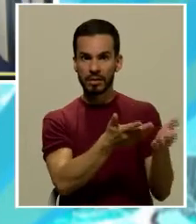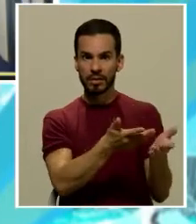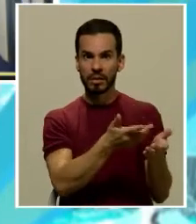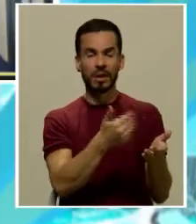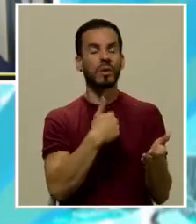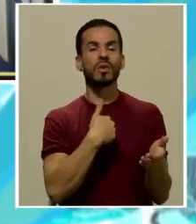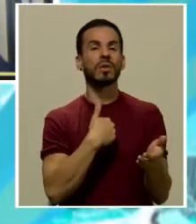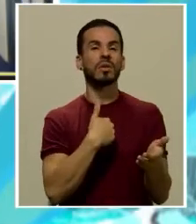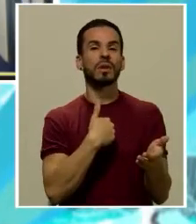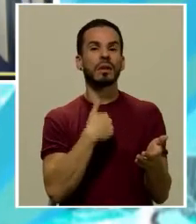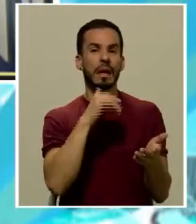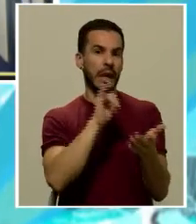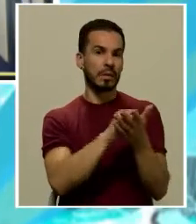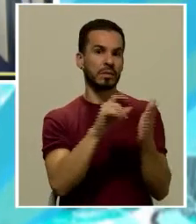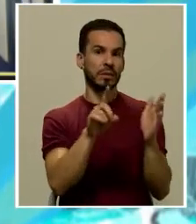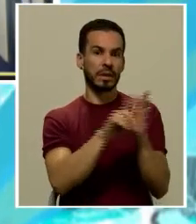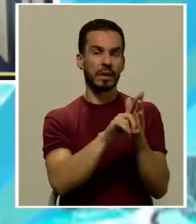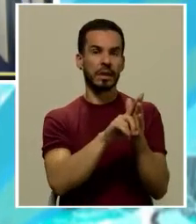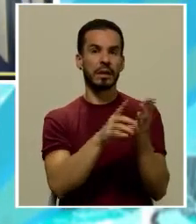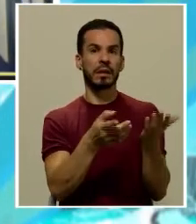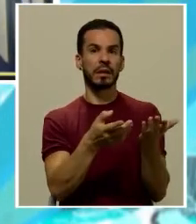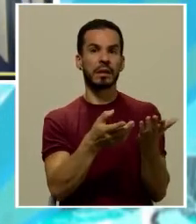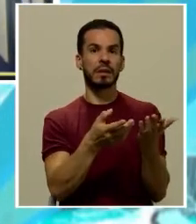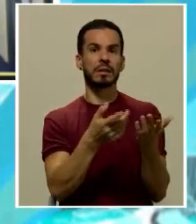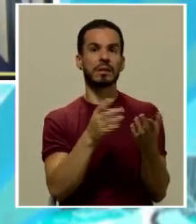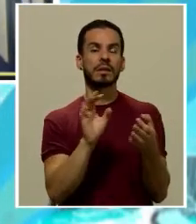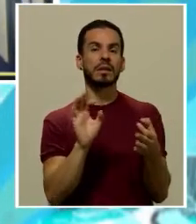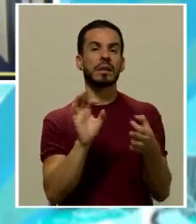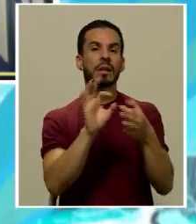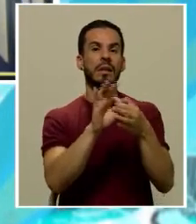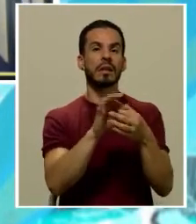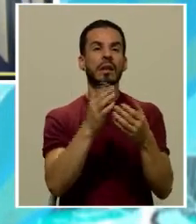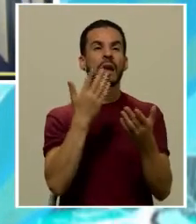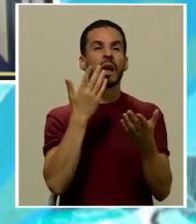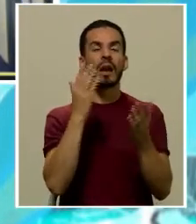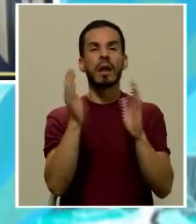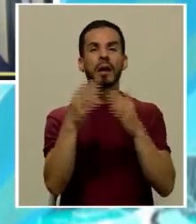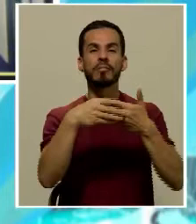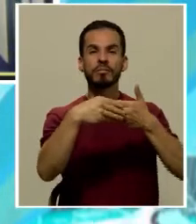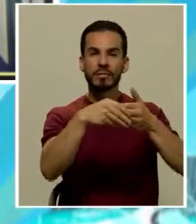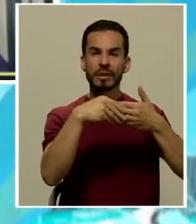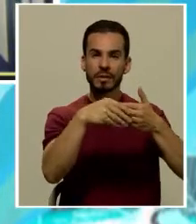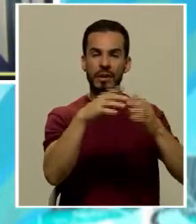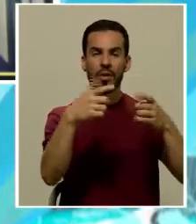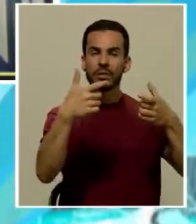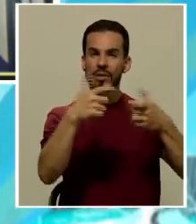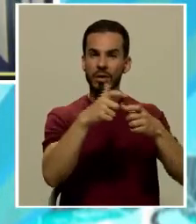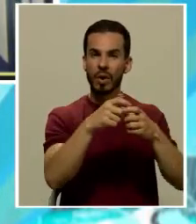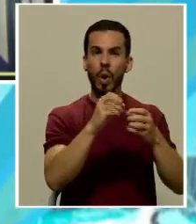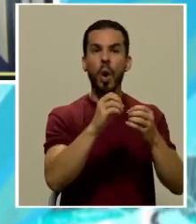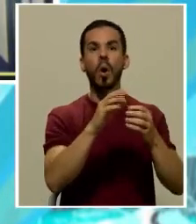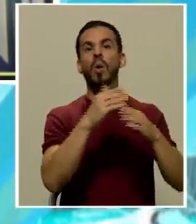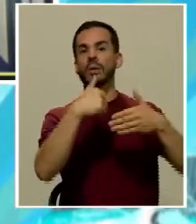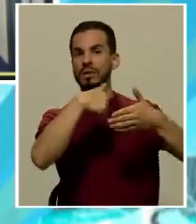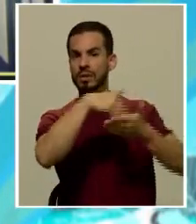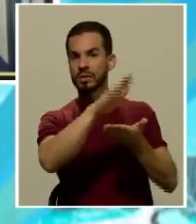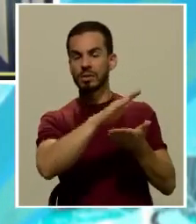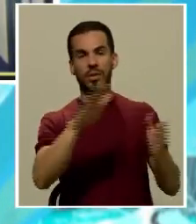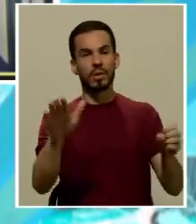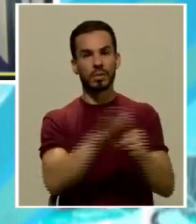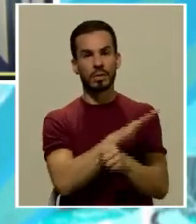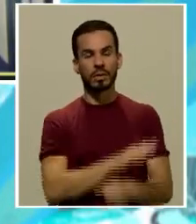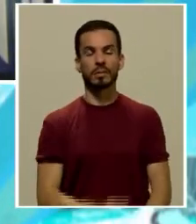no tendrían esos derechos, se les relativizatían, digamos, se les disminuirían o se les inscribirían totalmente.